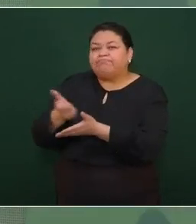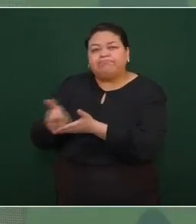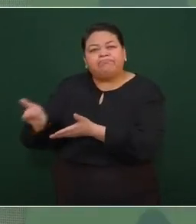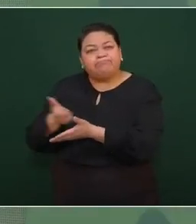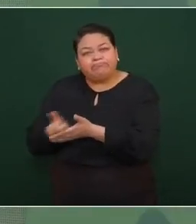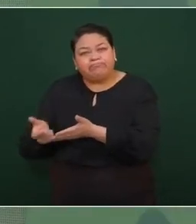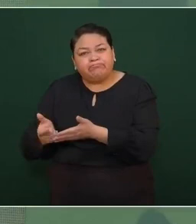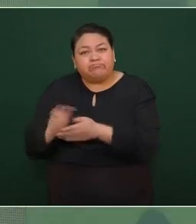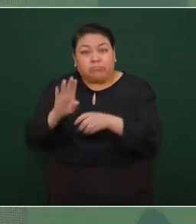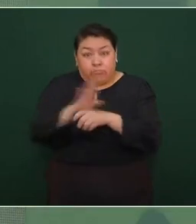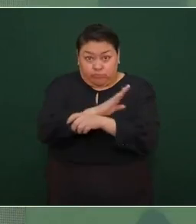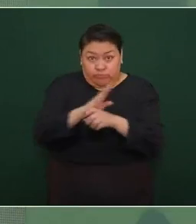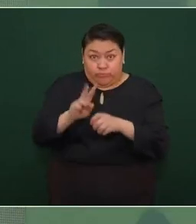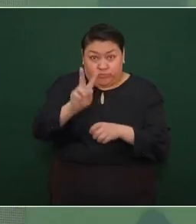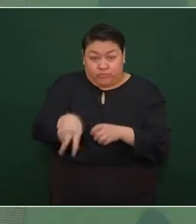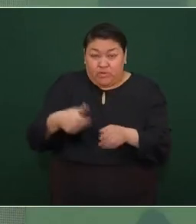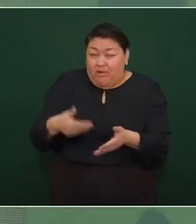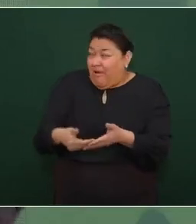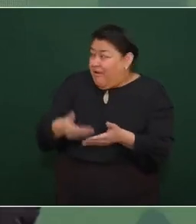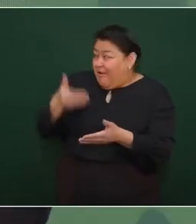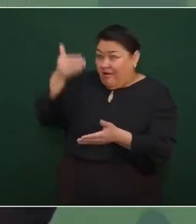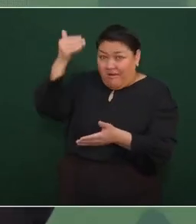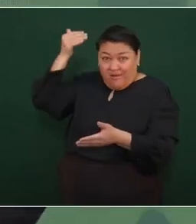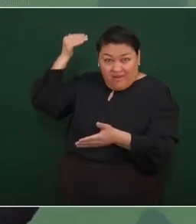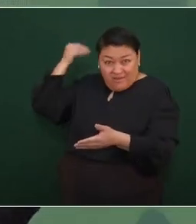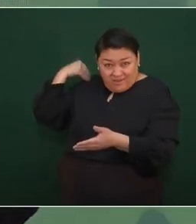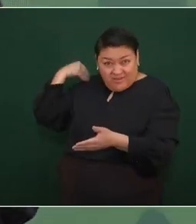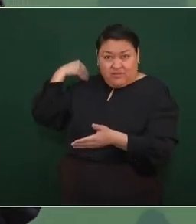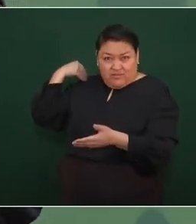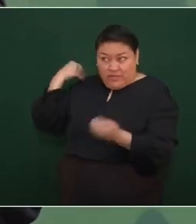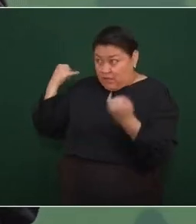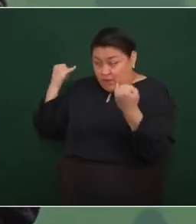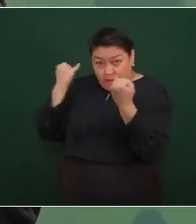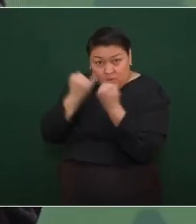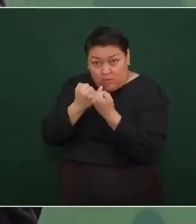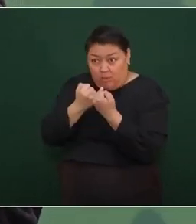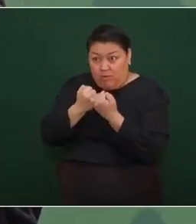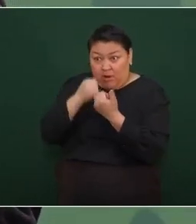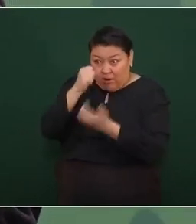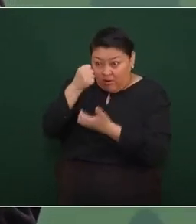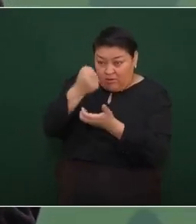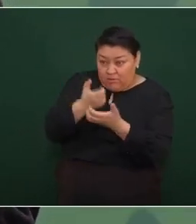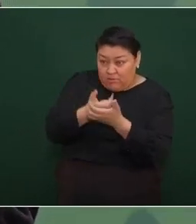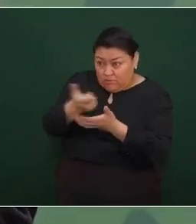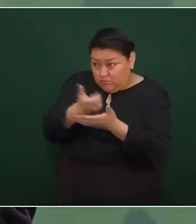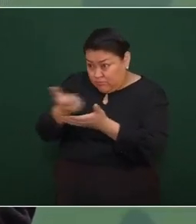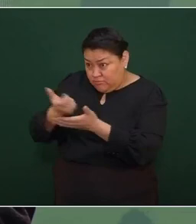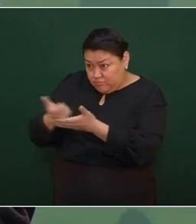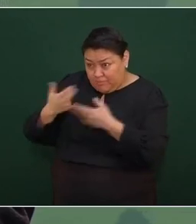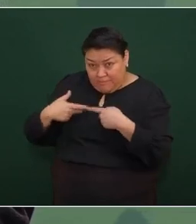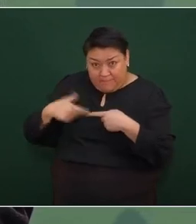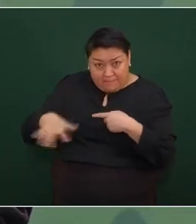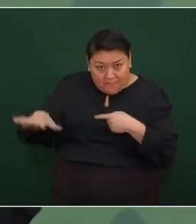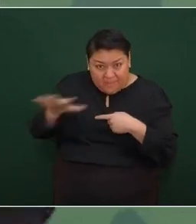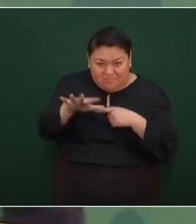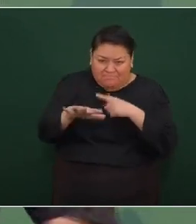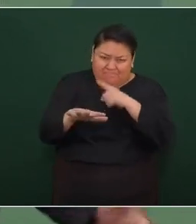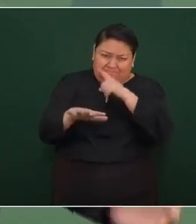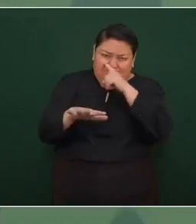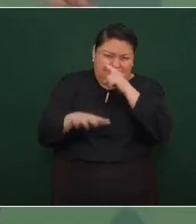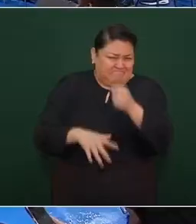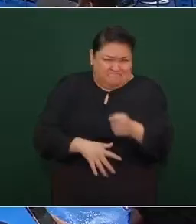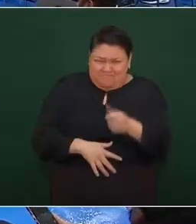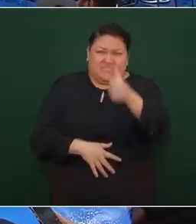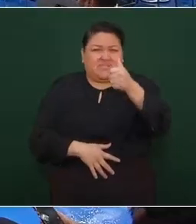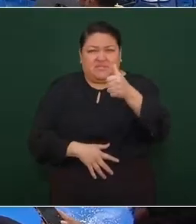Eso nunca en la historia se había visto. Y todo ese